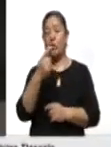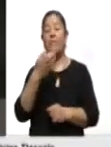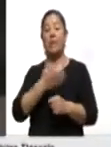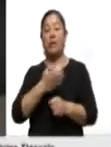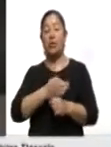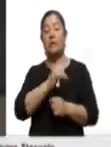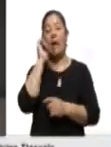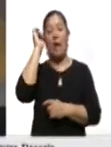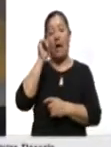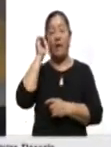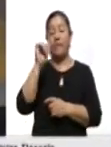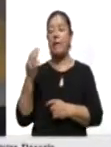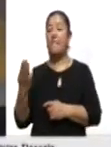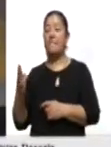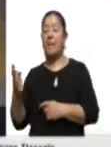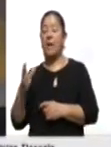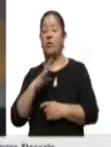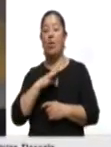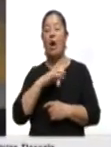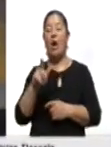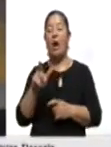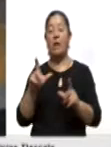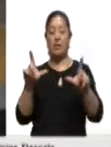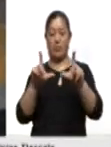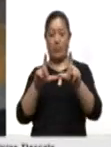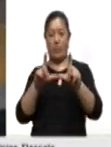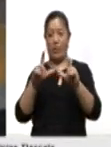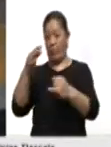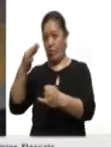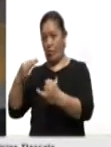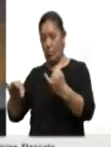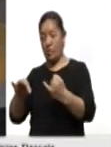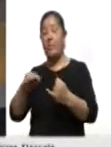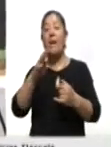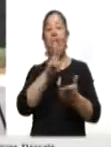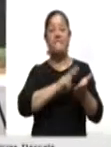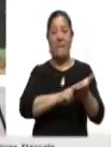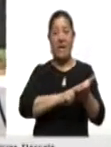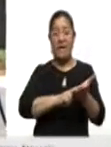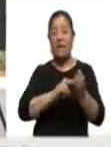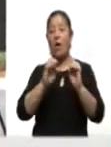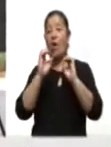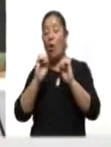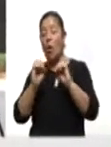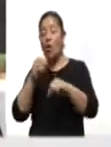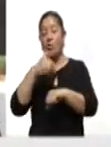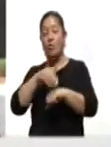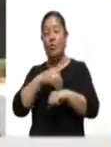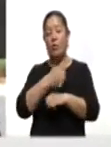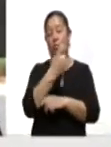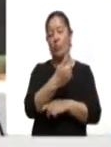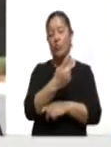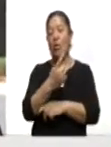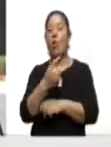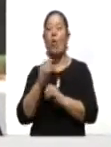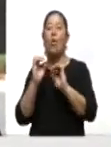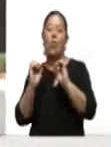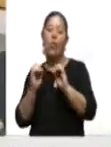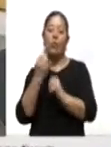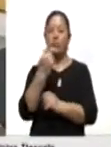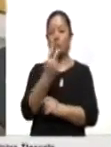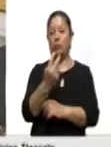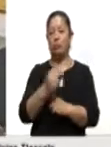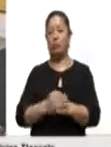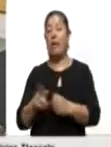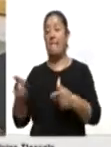periodo abril-mayo corresponde realizar el trámite a los vehículos con engomado color verde o terminación de placa con dígitos 1 y 2. Los propietarios